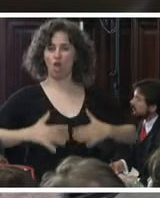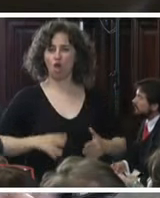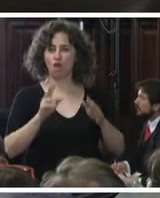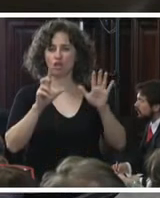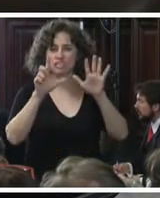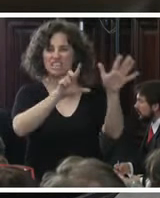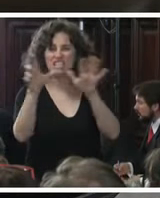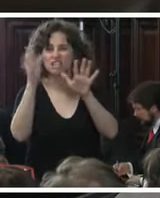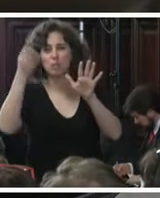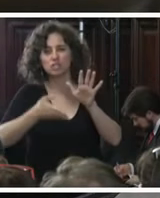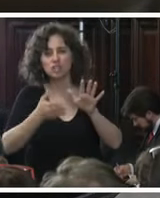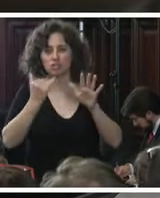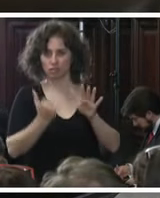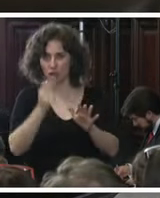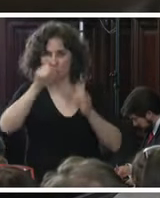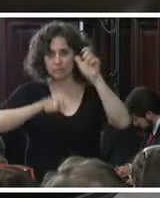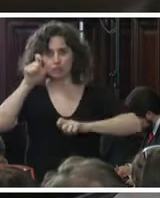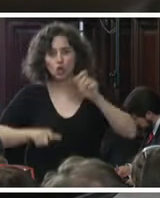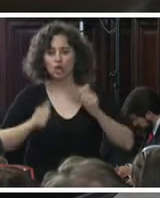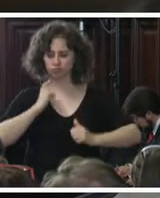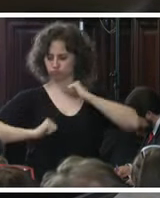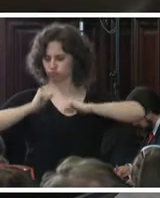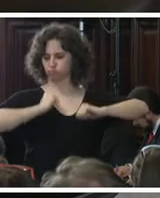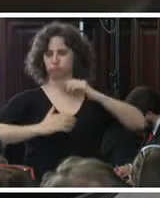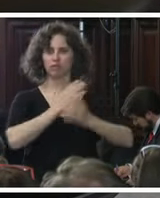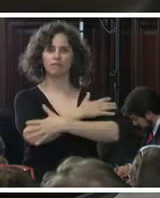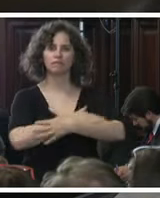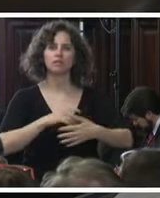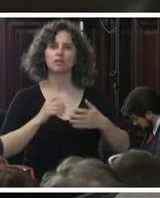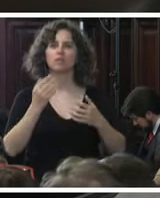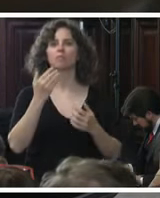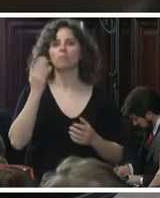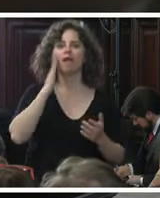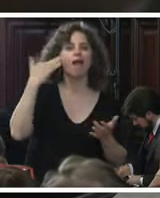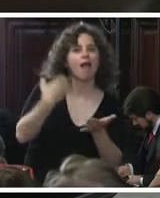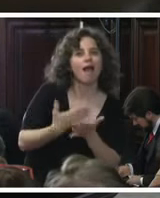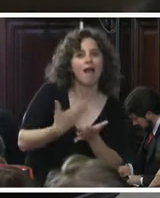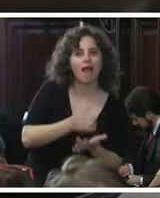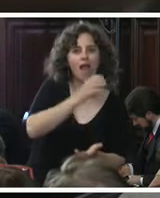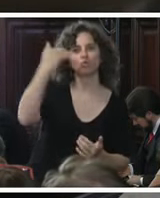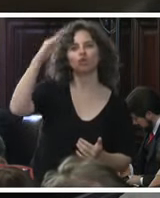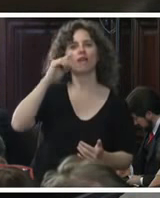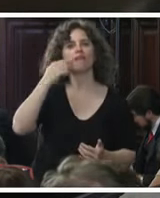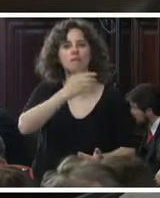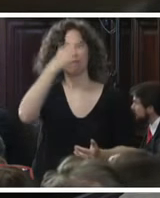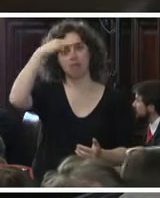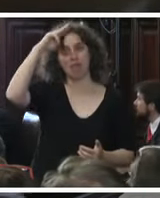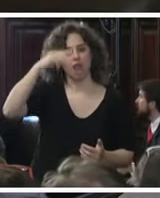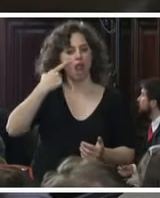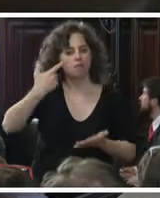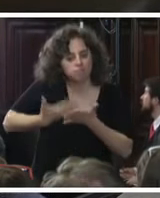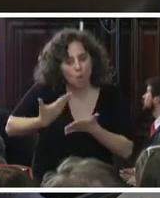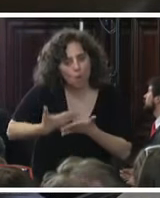% por la constatación de las autoridades mexicanas lo que tiene de lesión